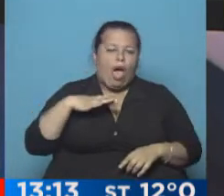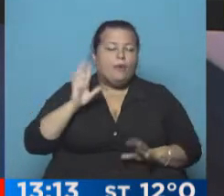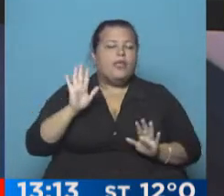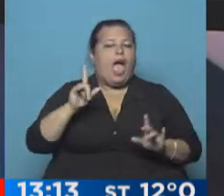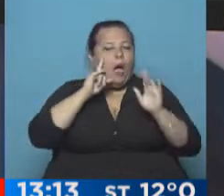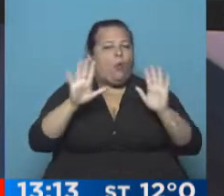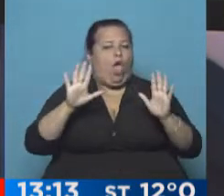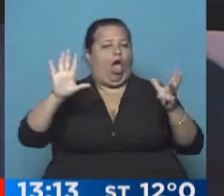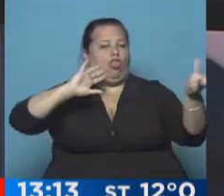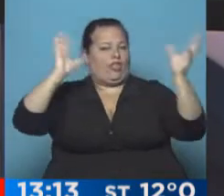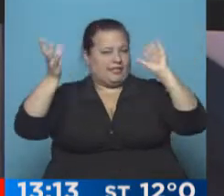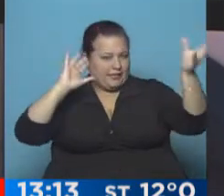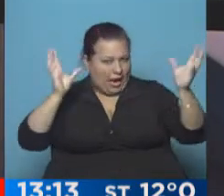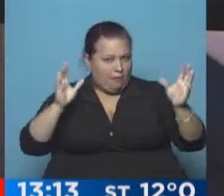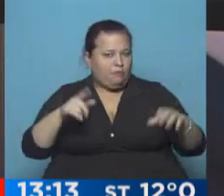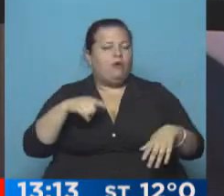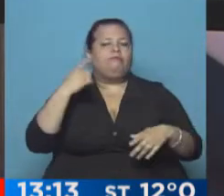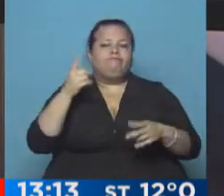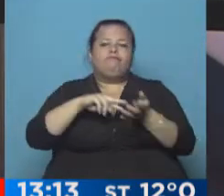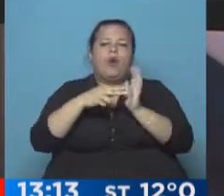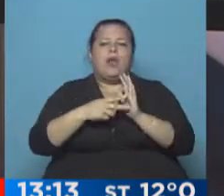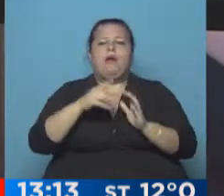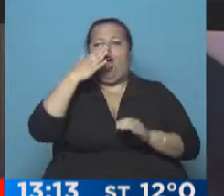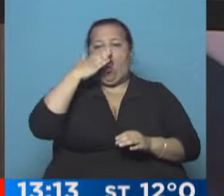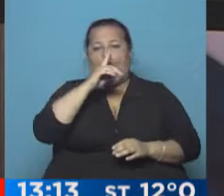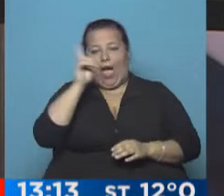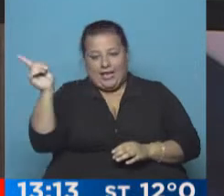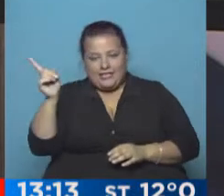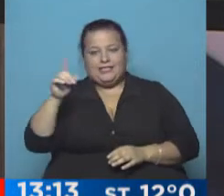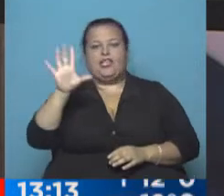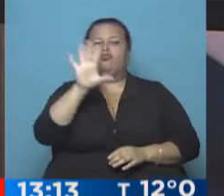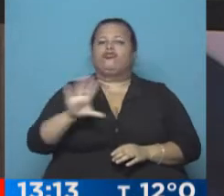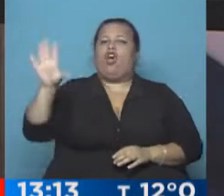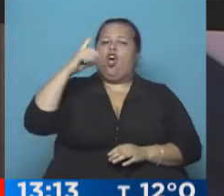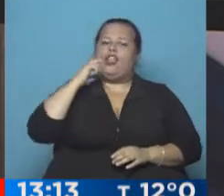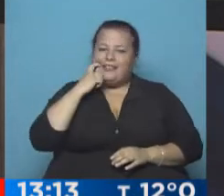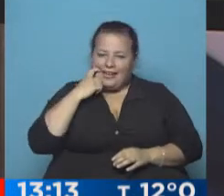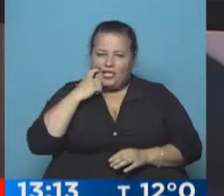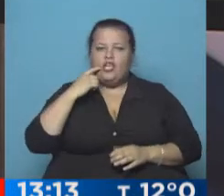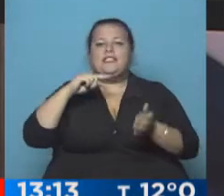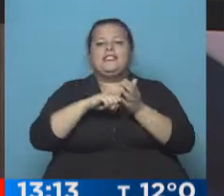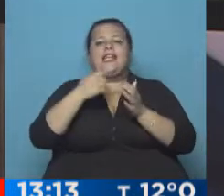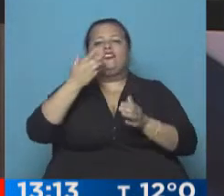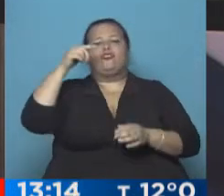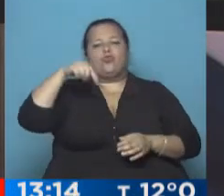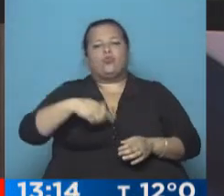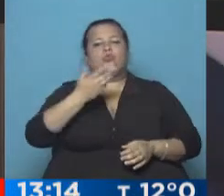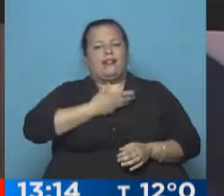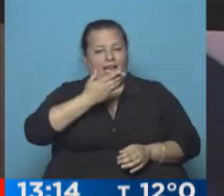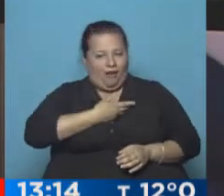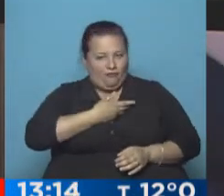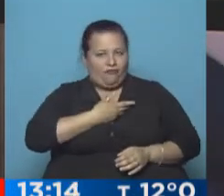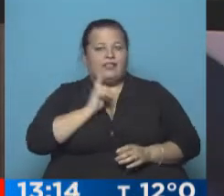alerta meteorológica que está afectando el este de Córdoba, toda la provincia de Entre Ríos, sur y centro de Santa Fe,